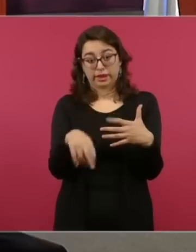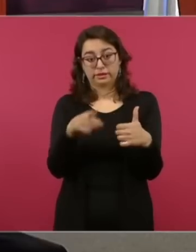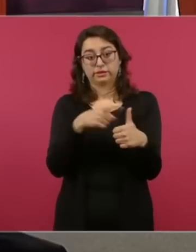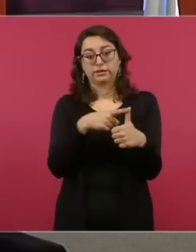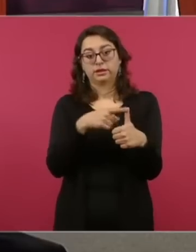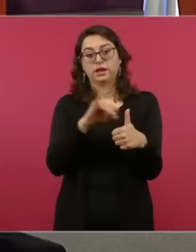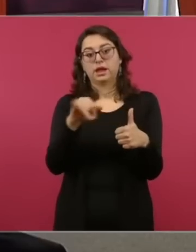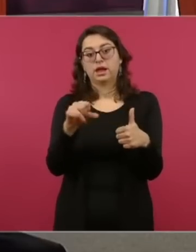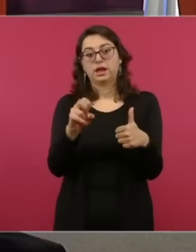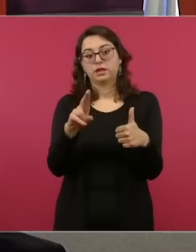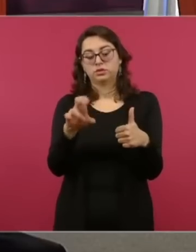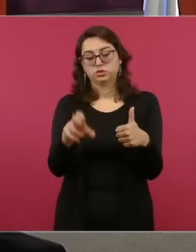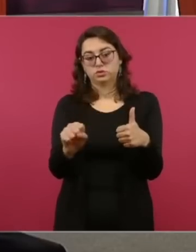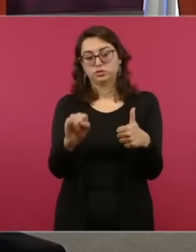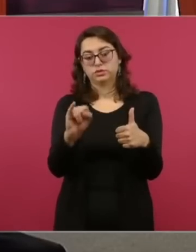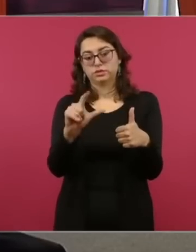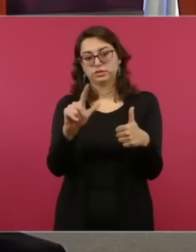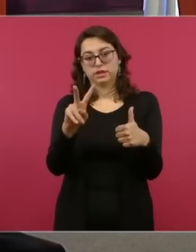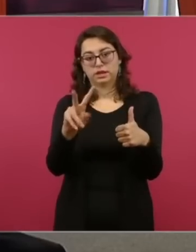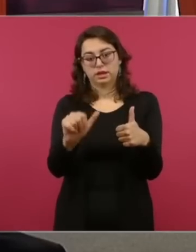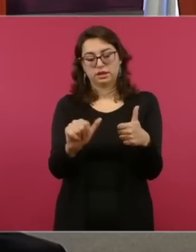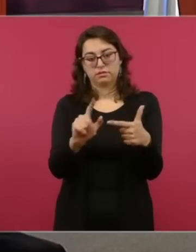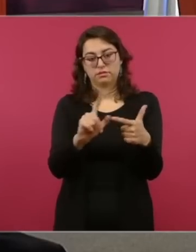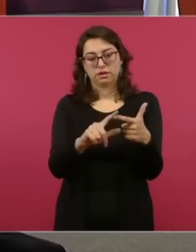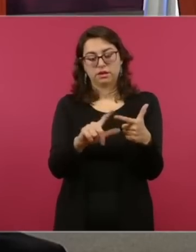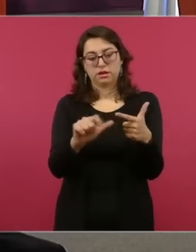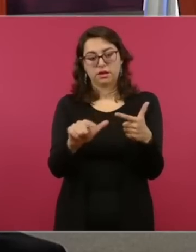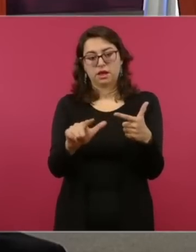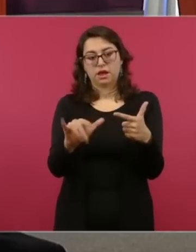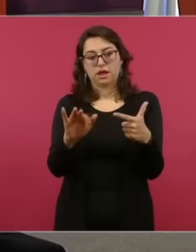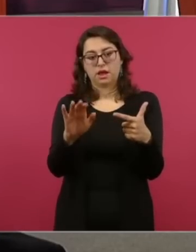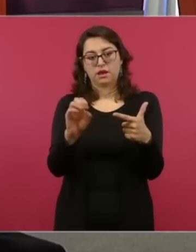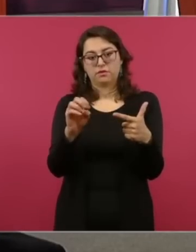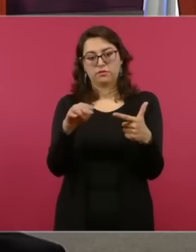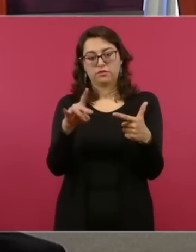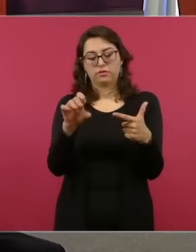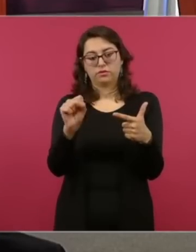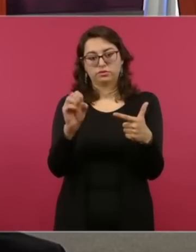Jesús Silva Gerso, Alfonso Tejada,